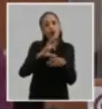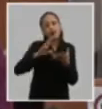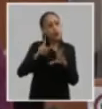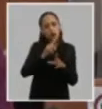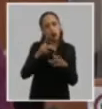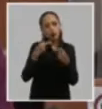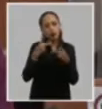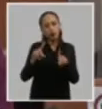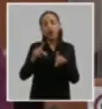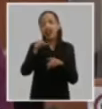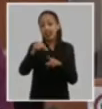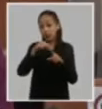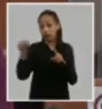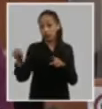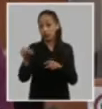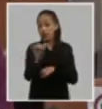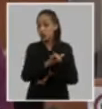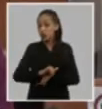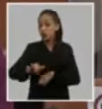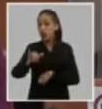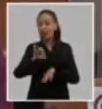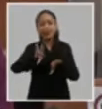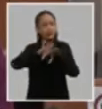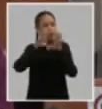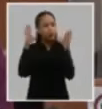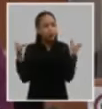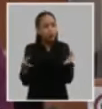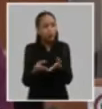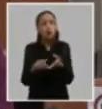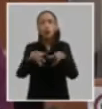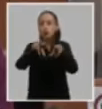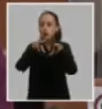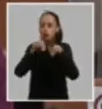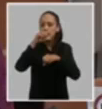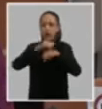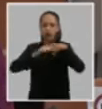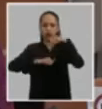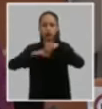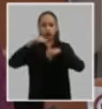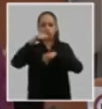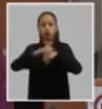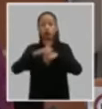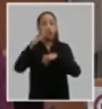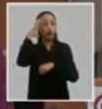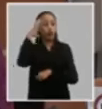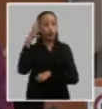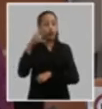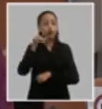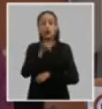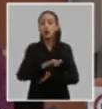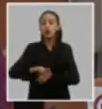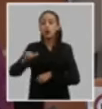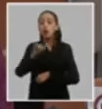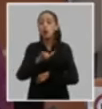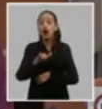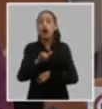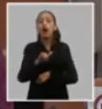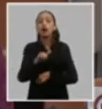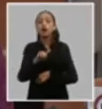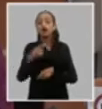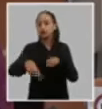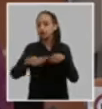y en todos los casos se ha diseñado en las nuevas estructuras de gobierno aparatos para poder darle